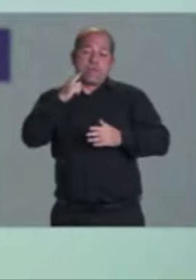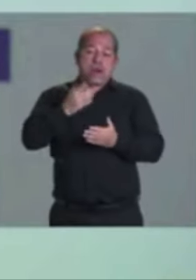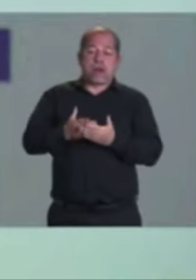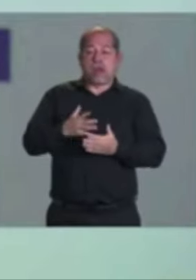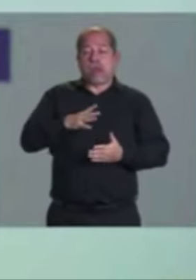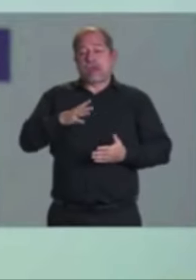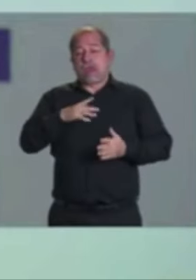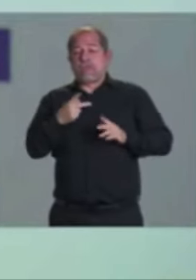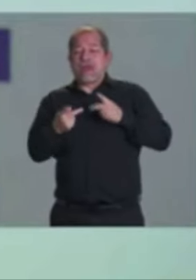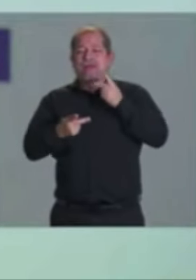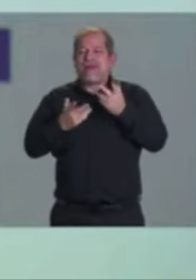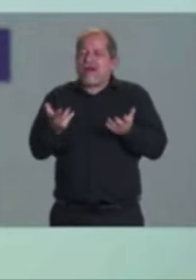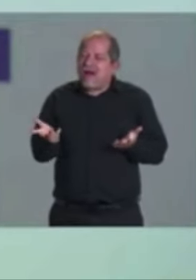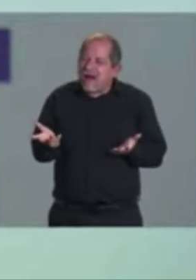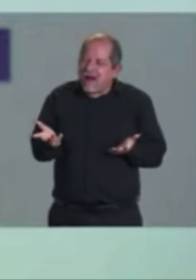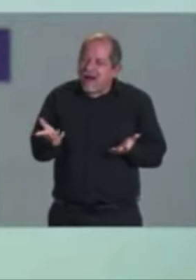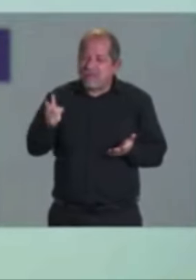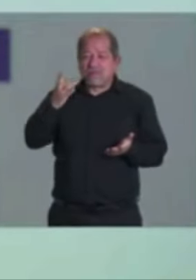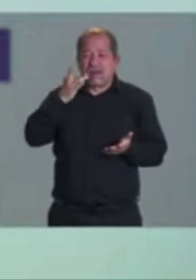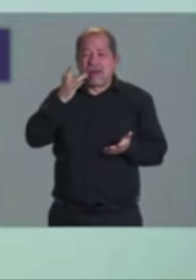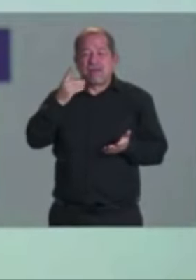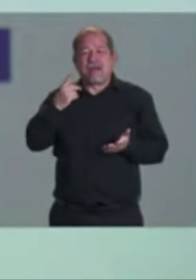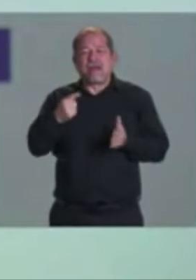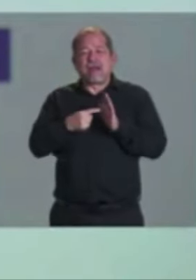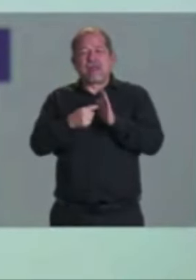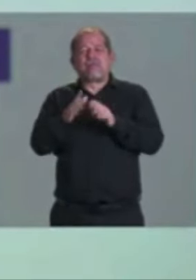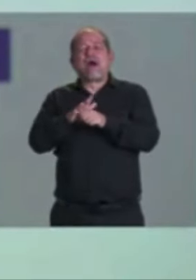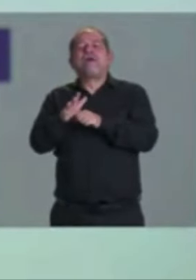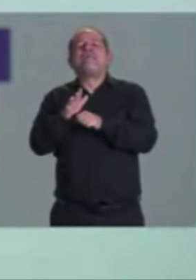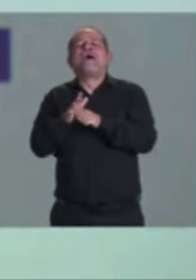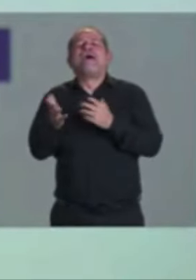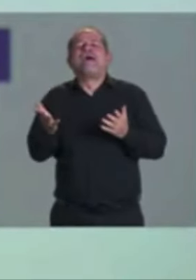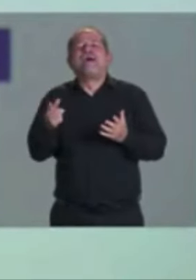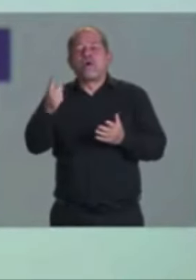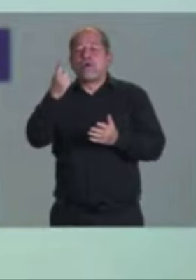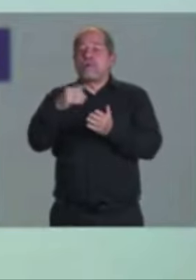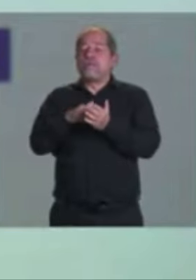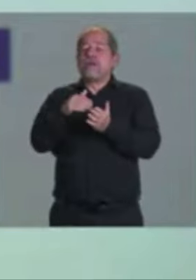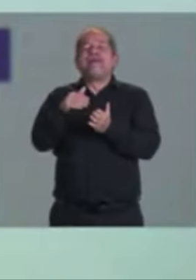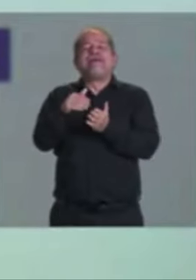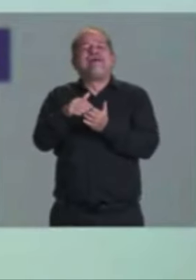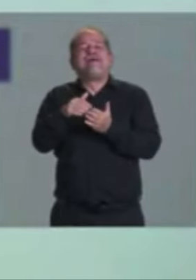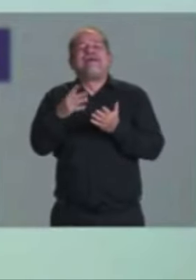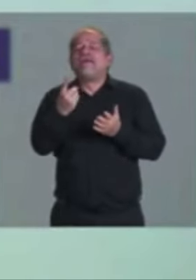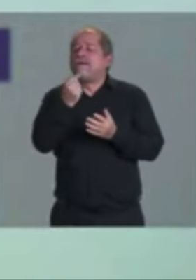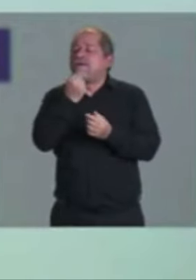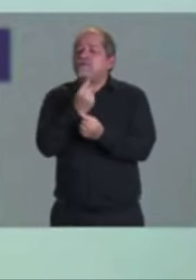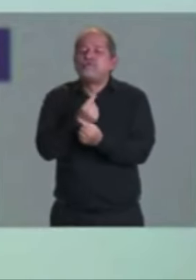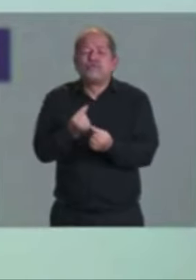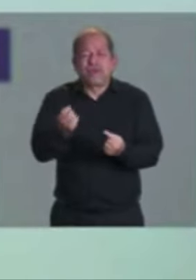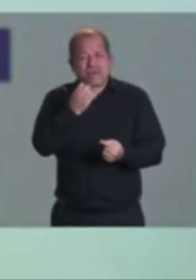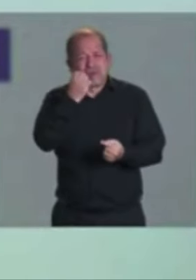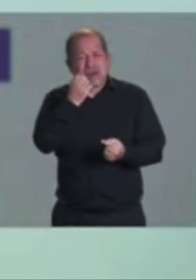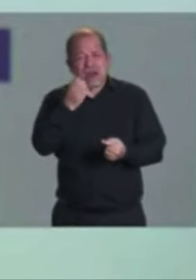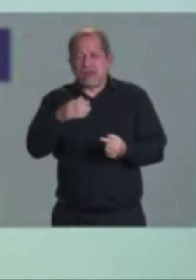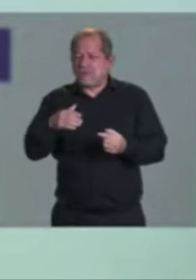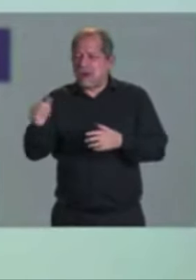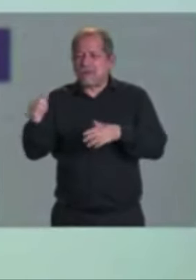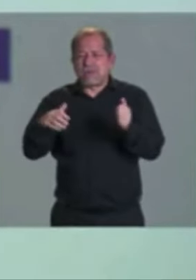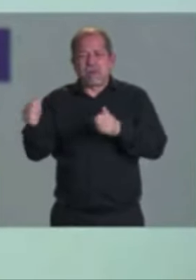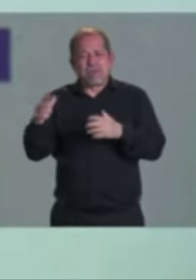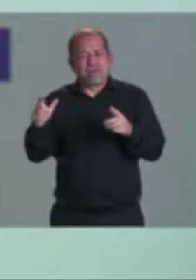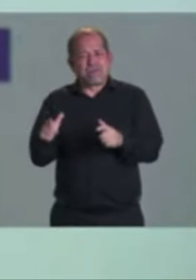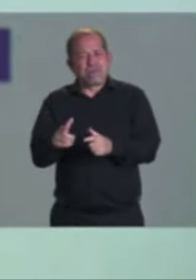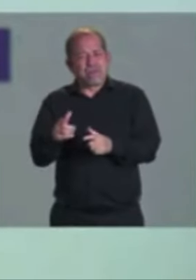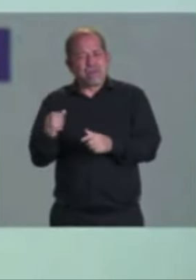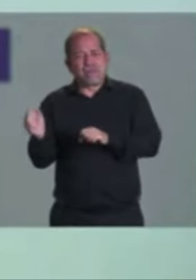millón 571 mil niños fuera de la escuela. Ese es el resultado de tu gobierno. Un desastre en educación.